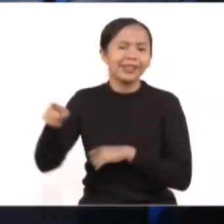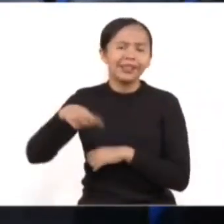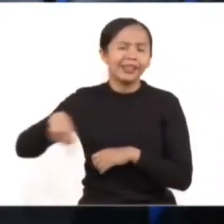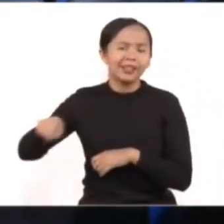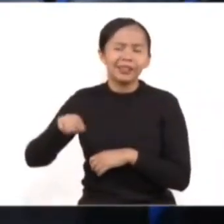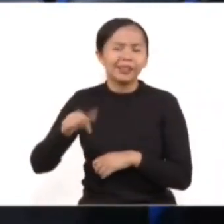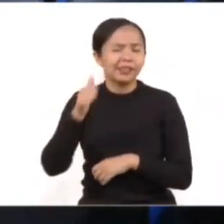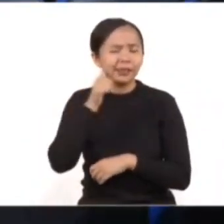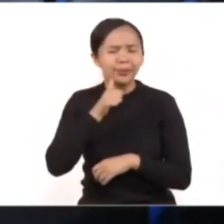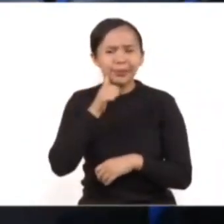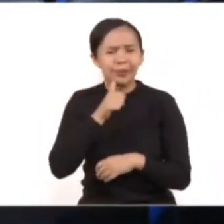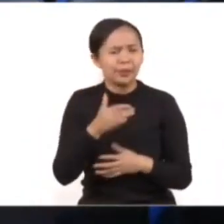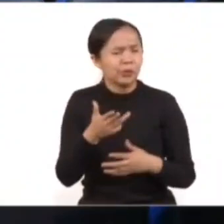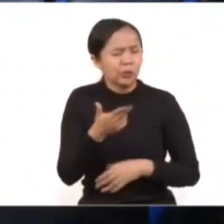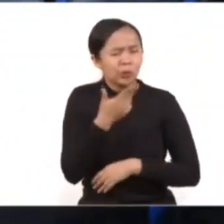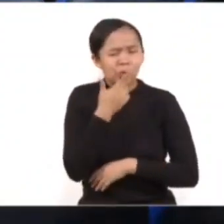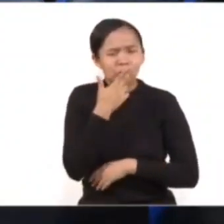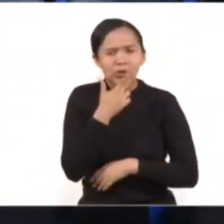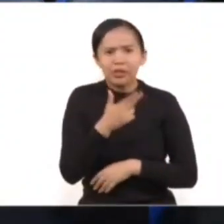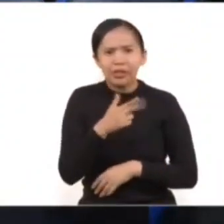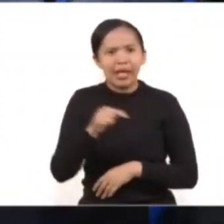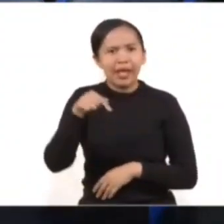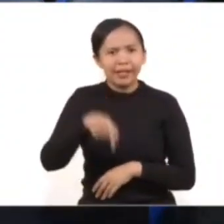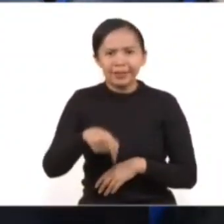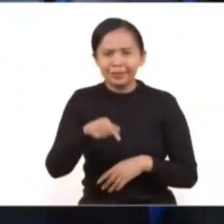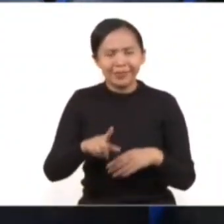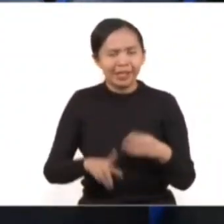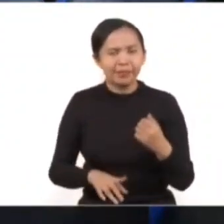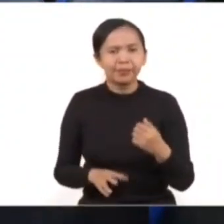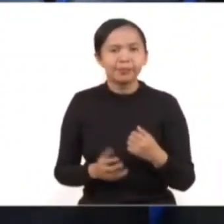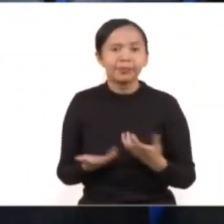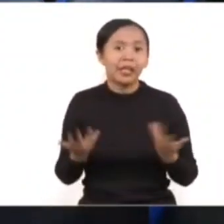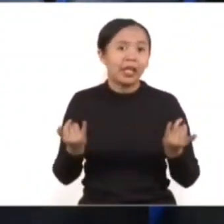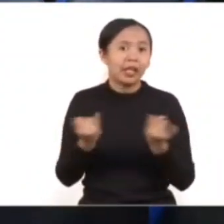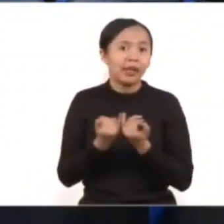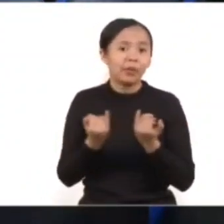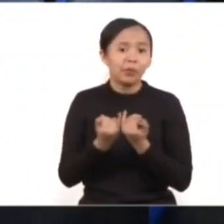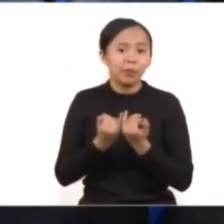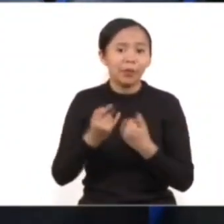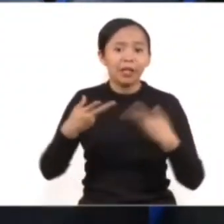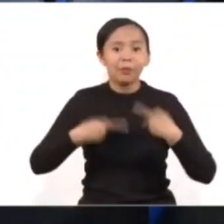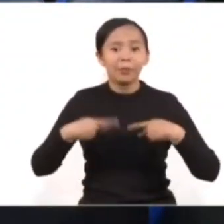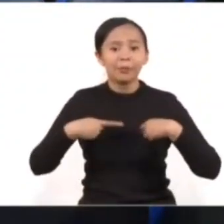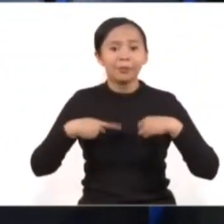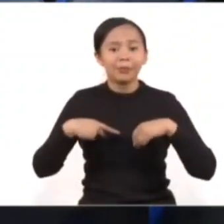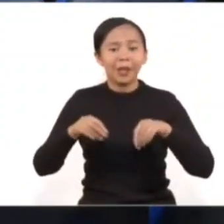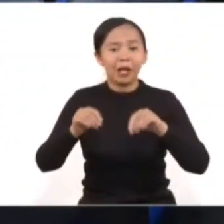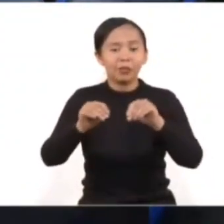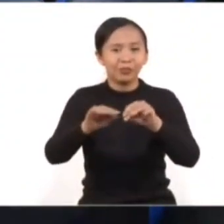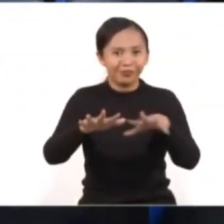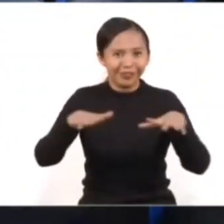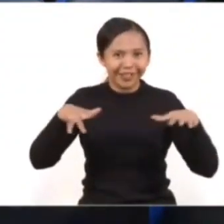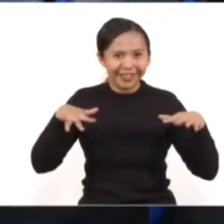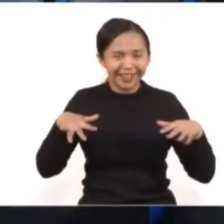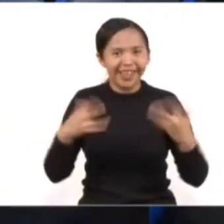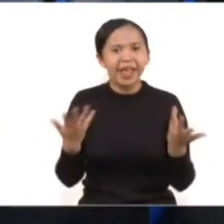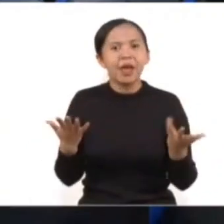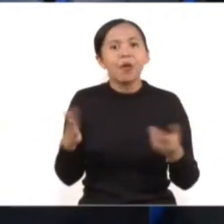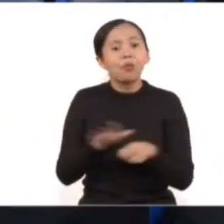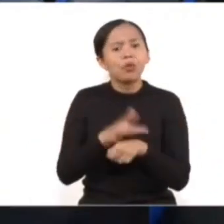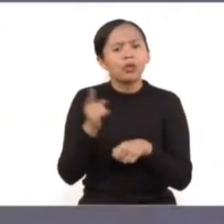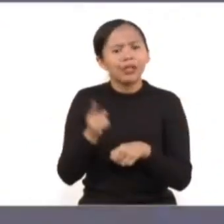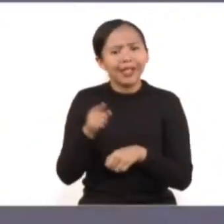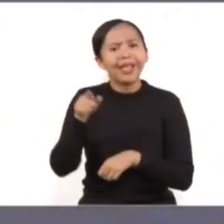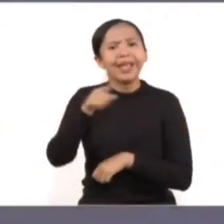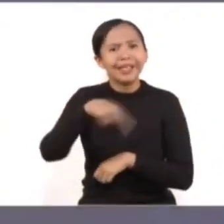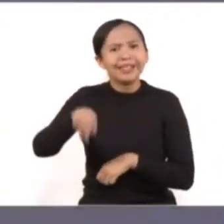amorosas en todo este camino. También saludo a esta audiencia que justo da cuenta de la